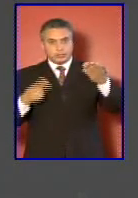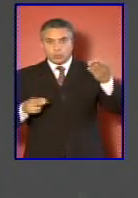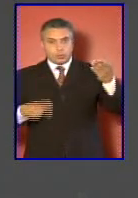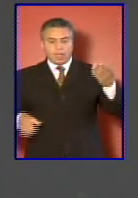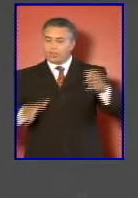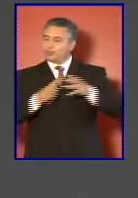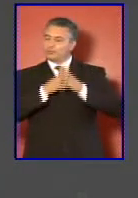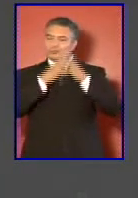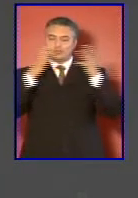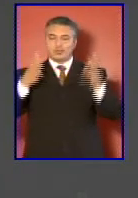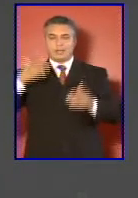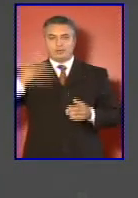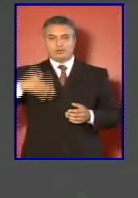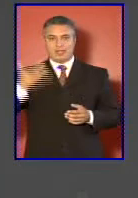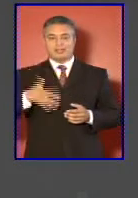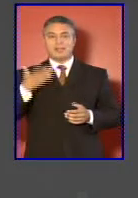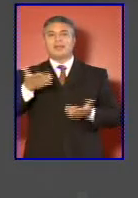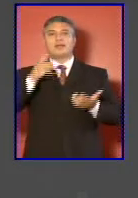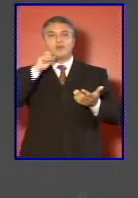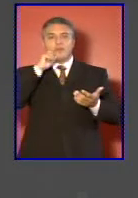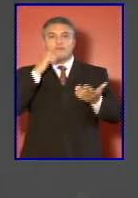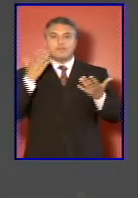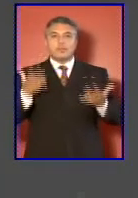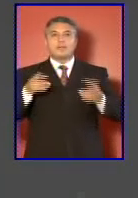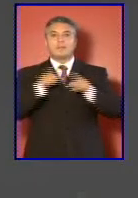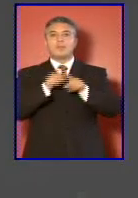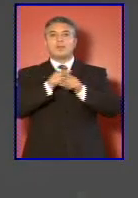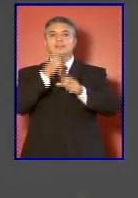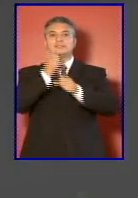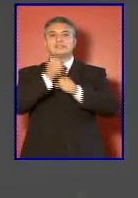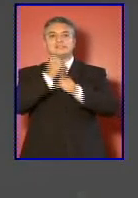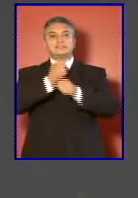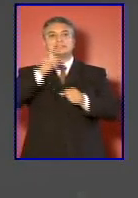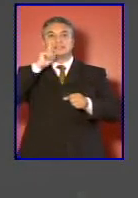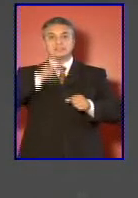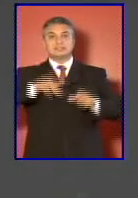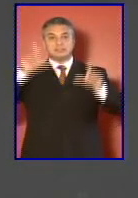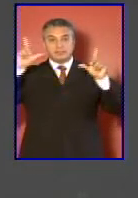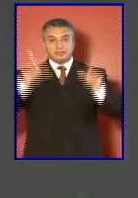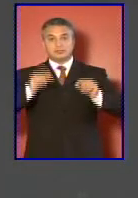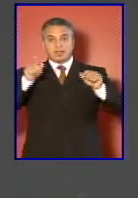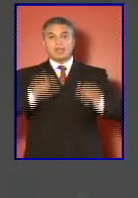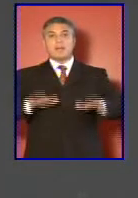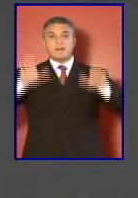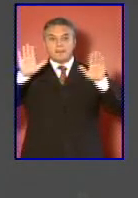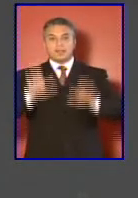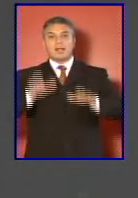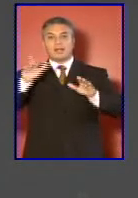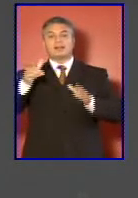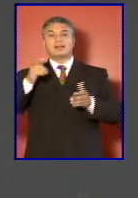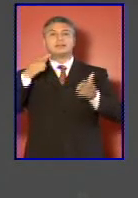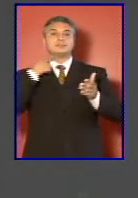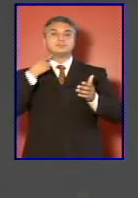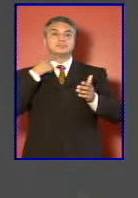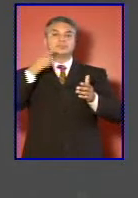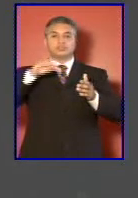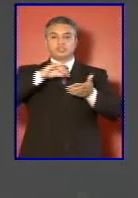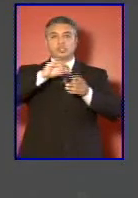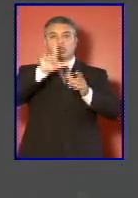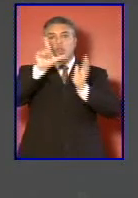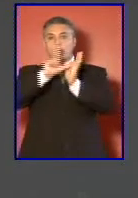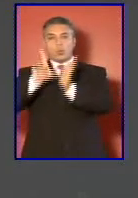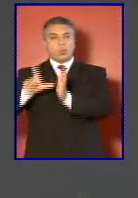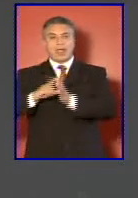importante como forma de paliar el desempleo por la paralización de las actividades dañadas en las zonas más